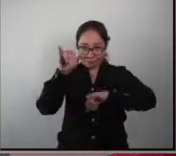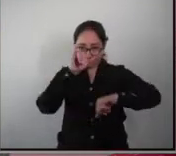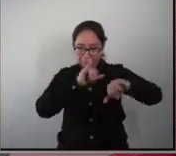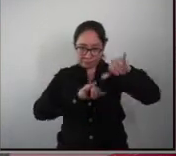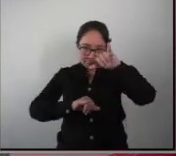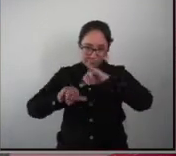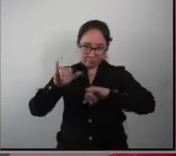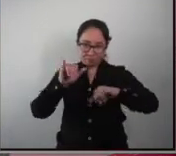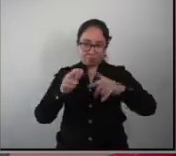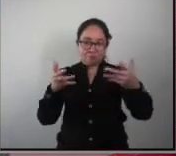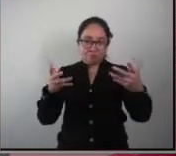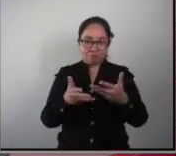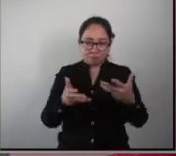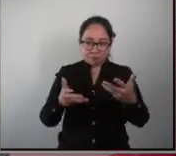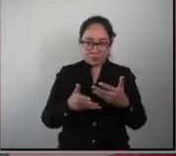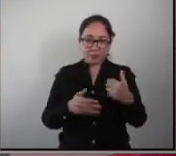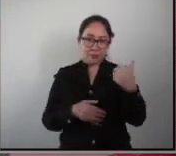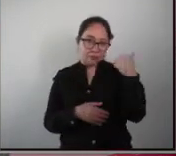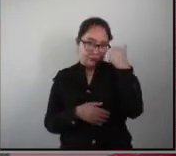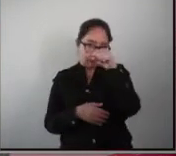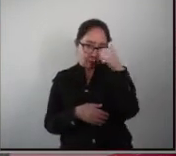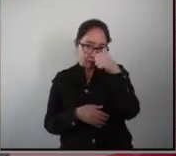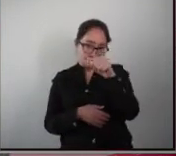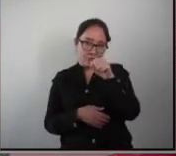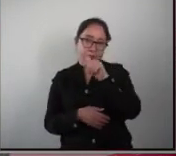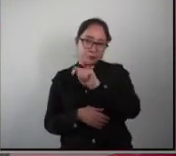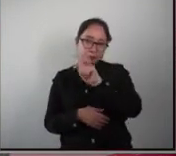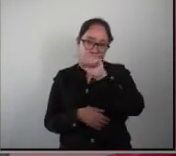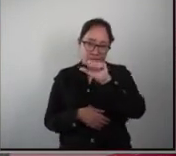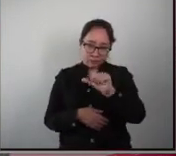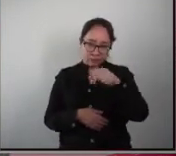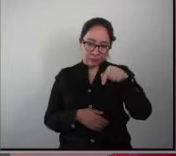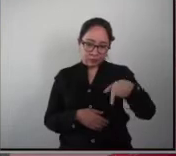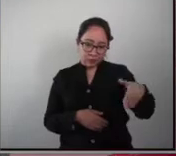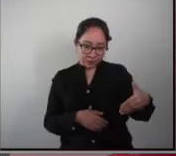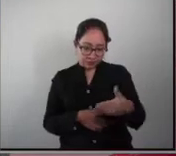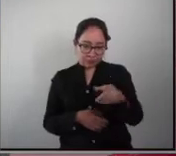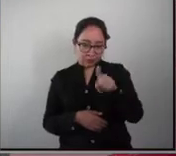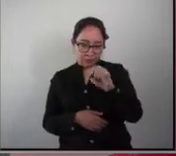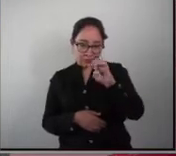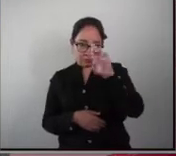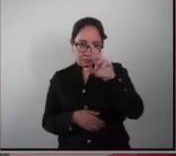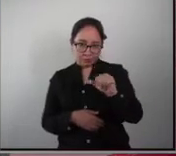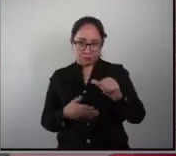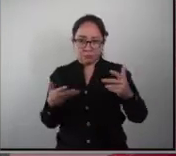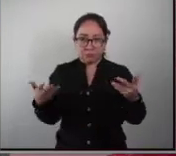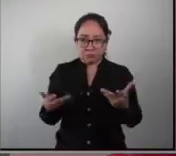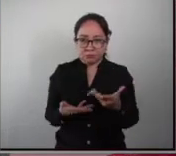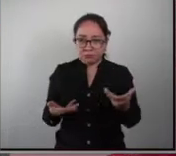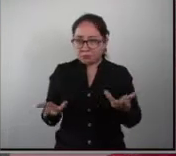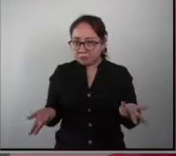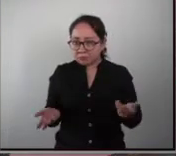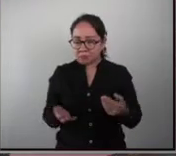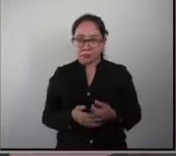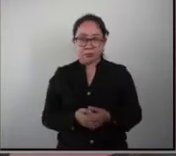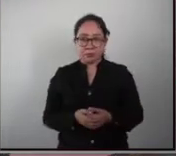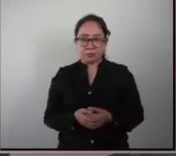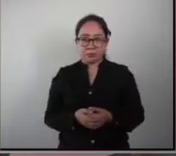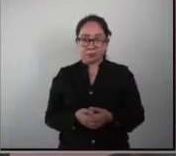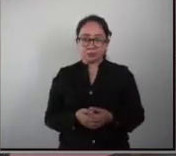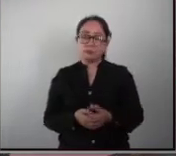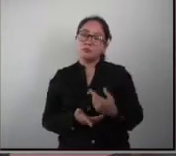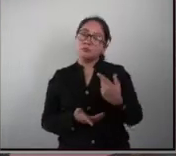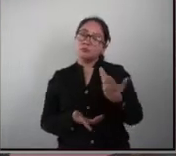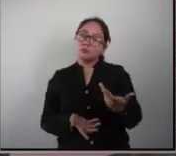modelamos el autismo en TEA en el PCEBRA nosotros lo que hacemos es llevar dos paradigmas el